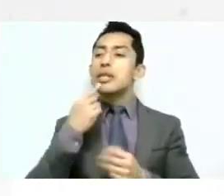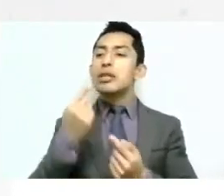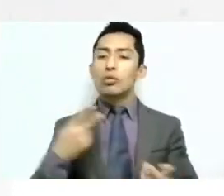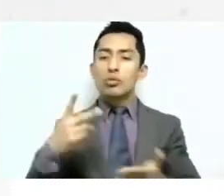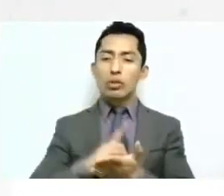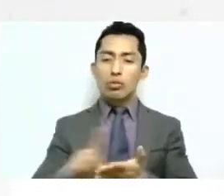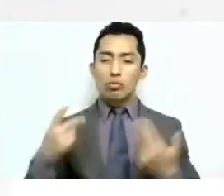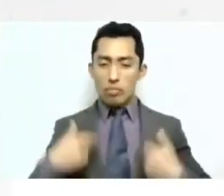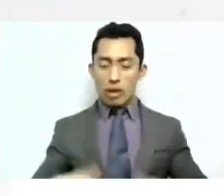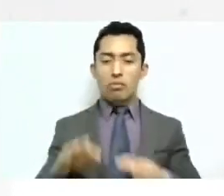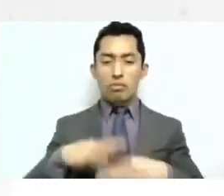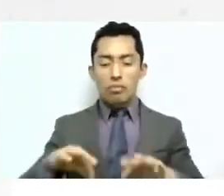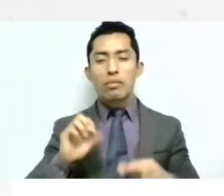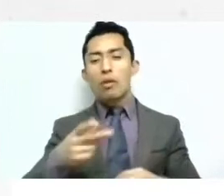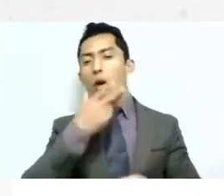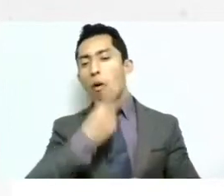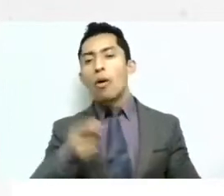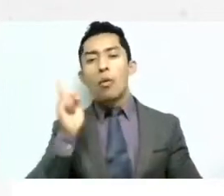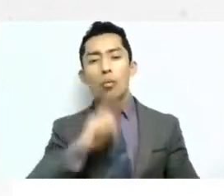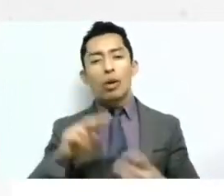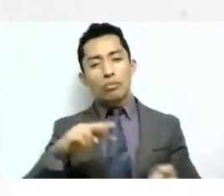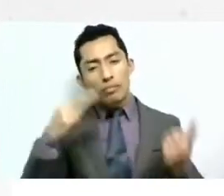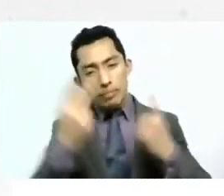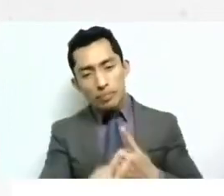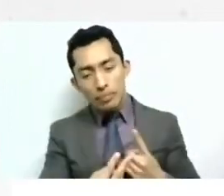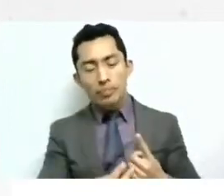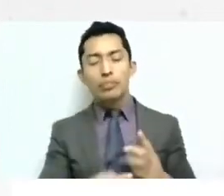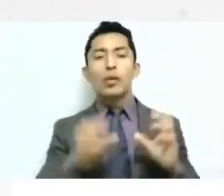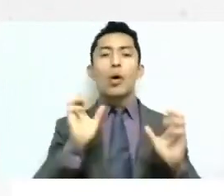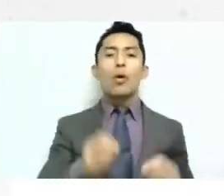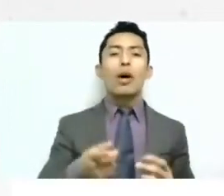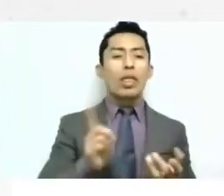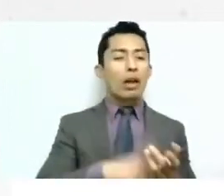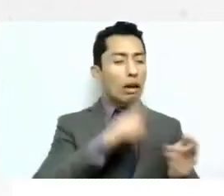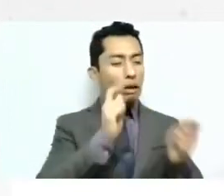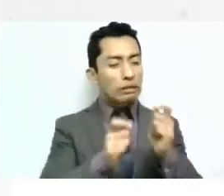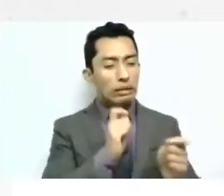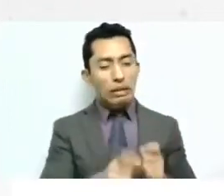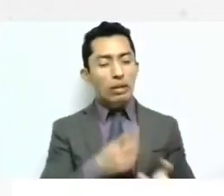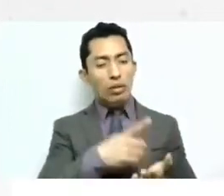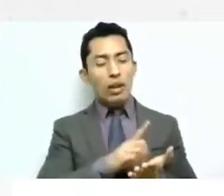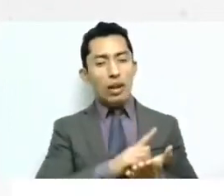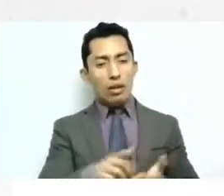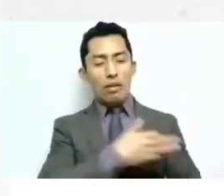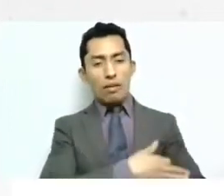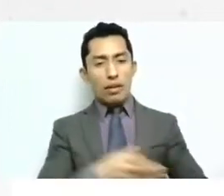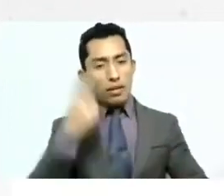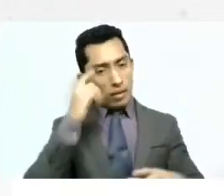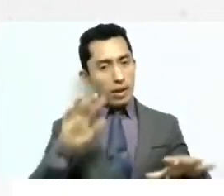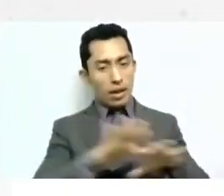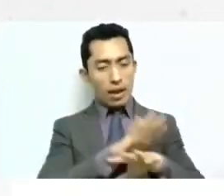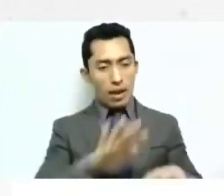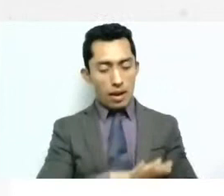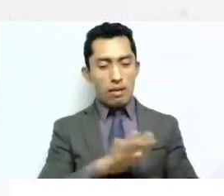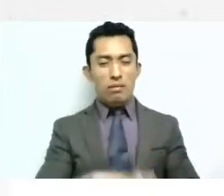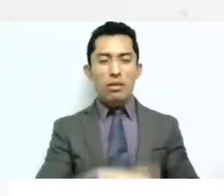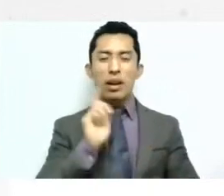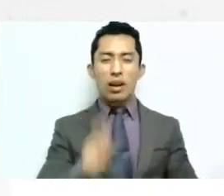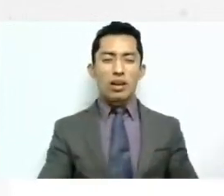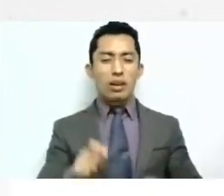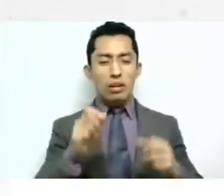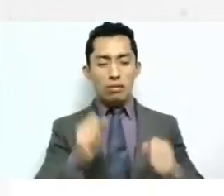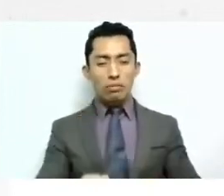de perspectiva de género de que la interpretación en derecho de familia ha modificado como se entiende seguridad social